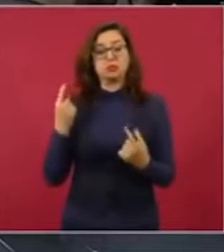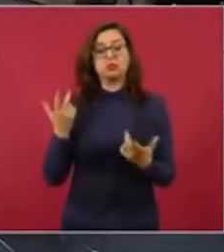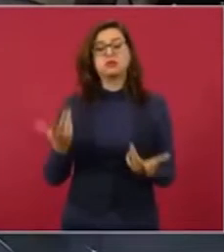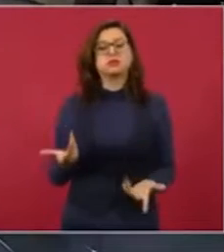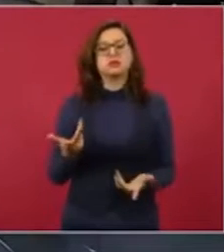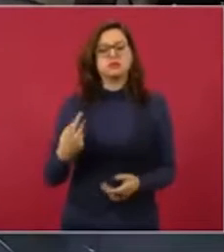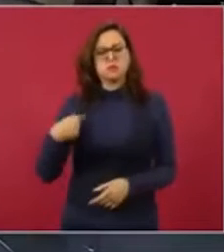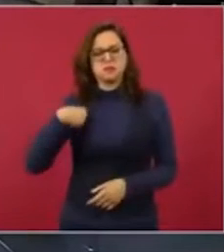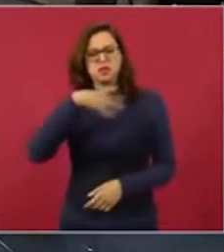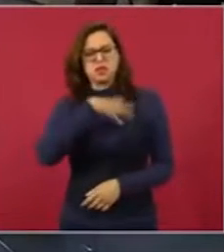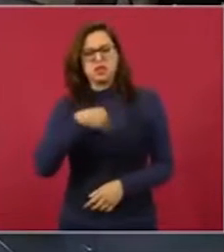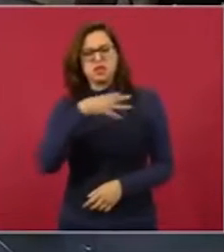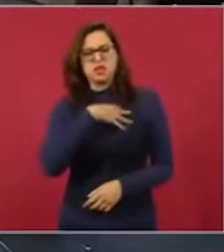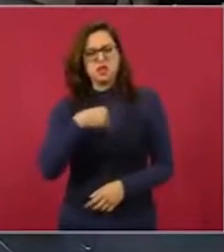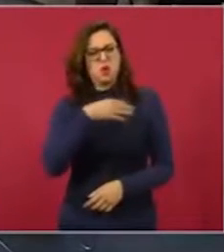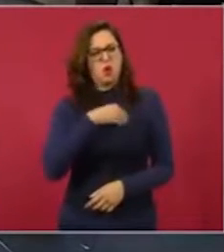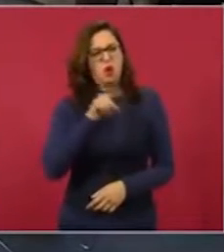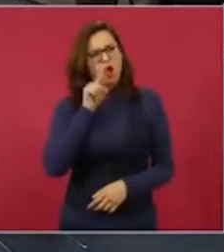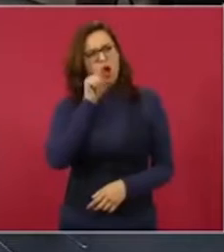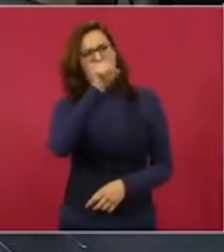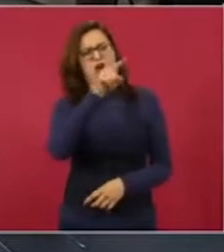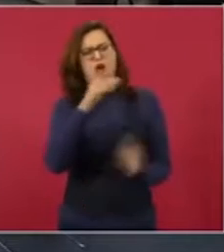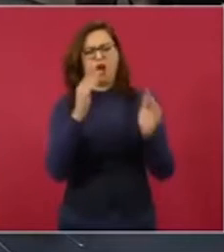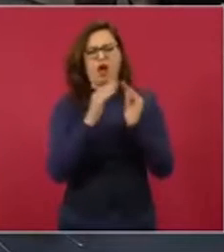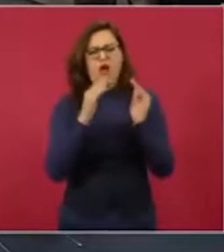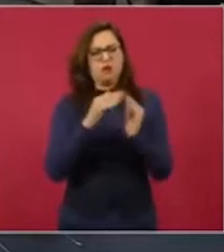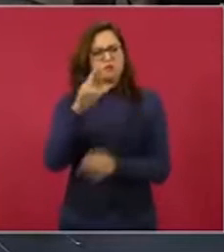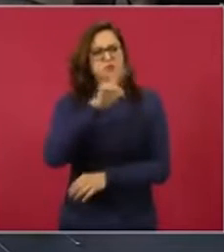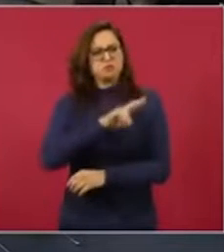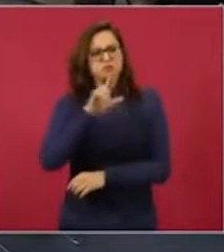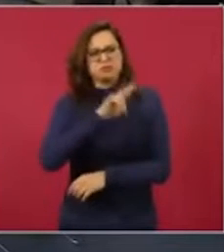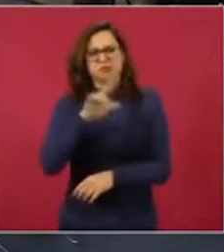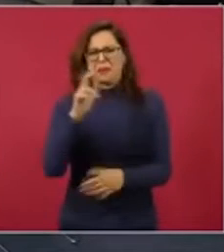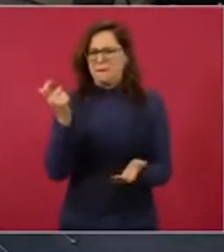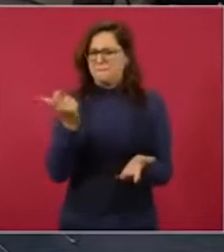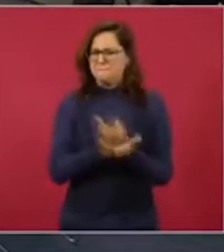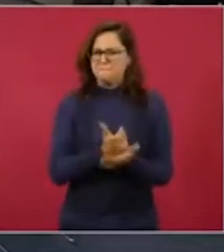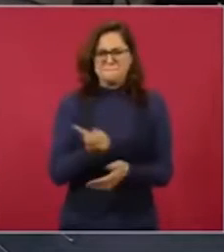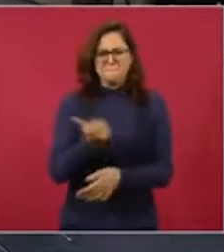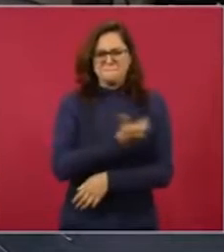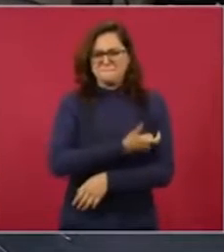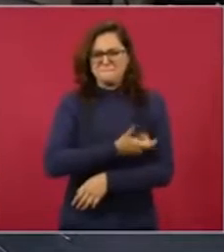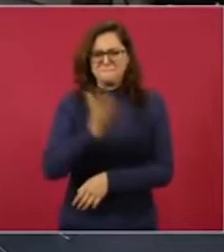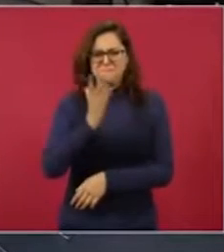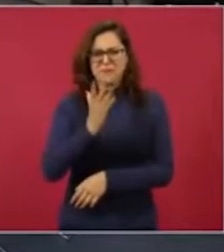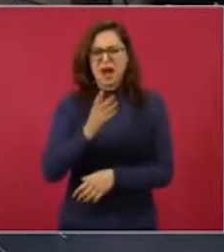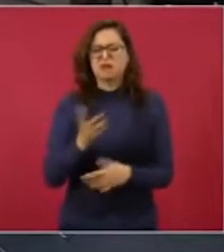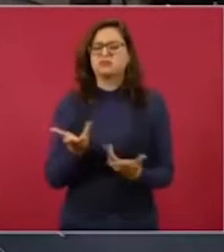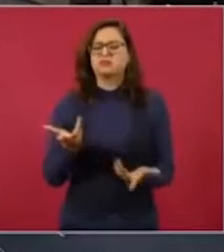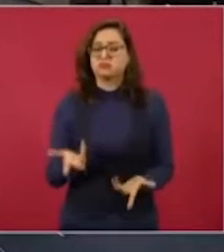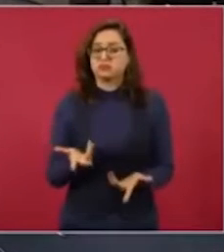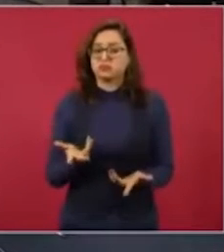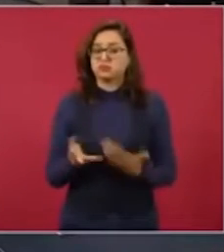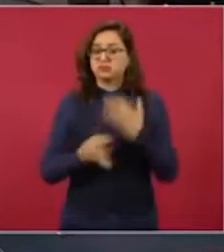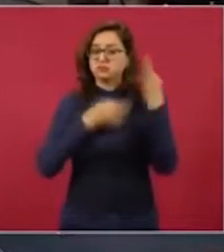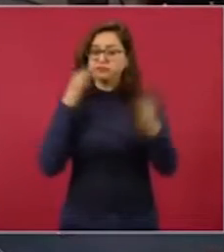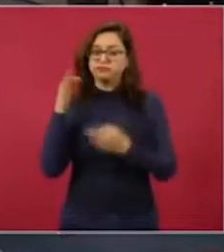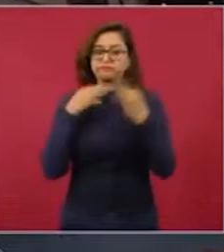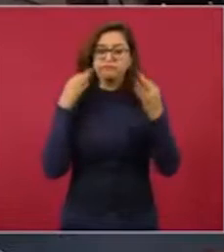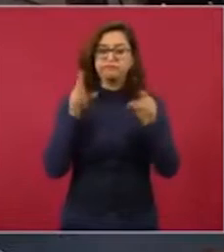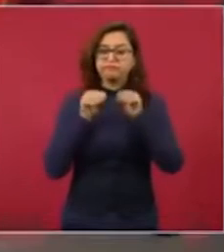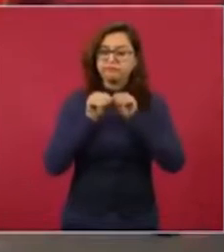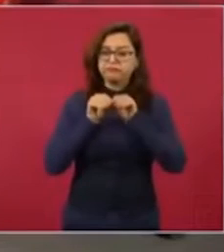casa, todo esto que difundieron muchísimo.